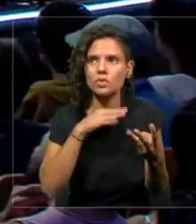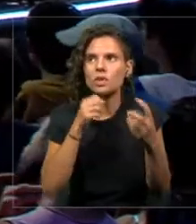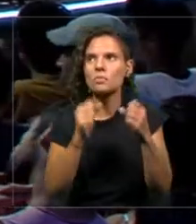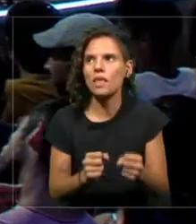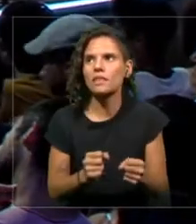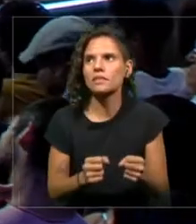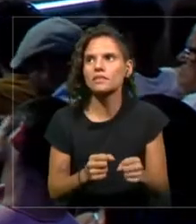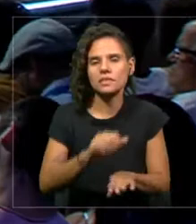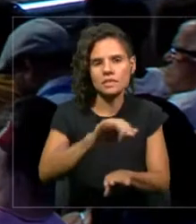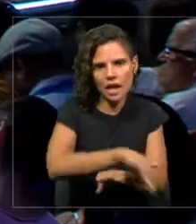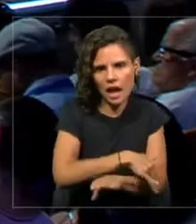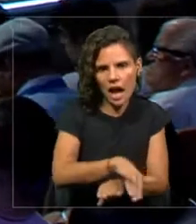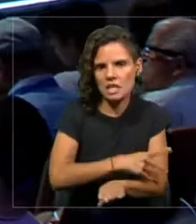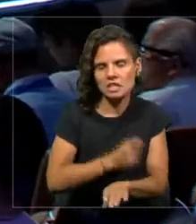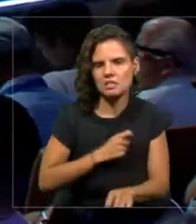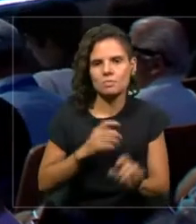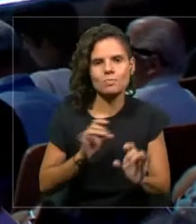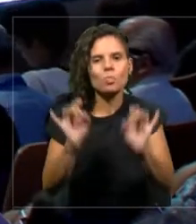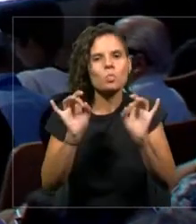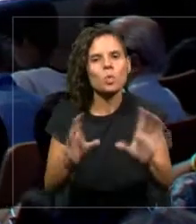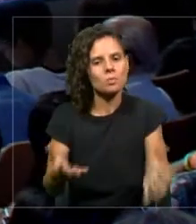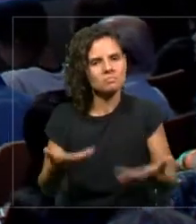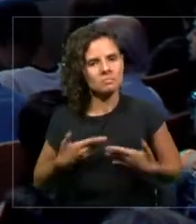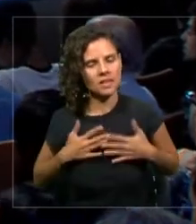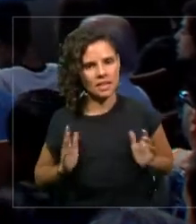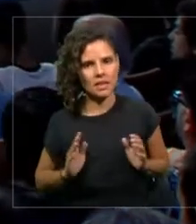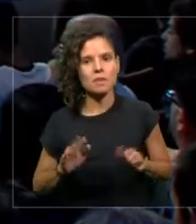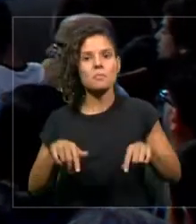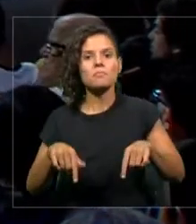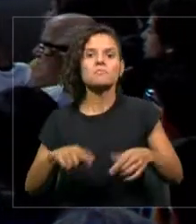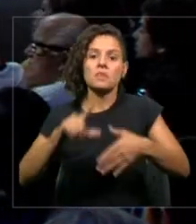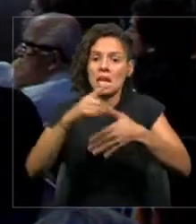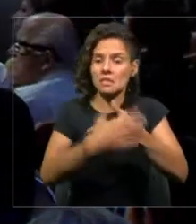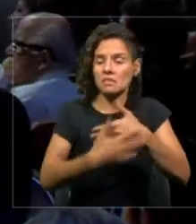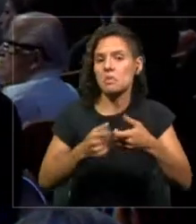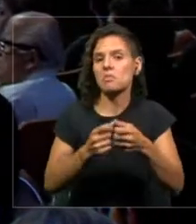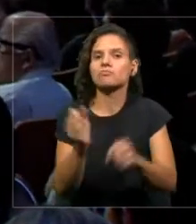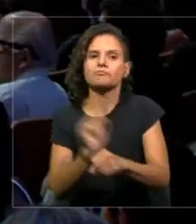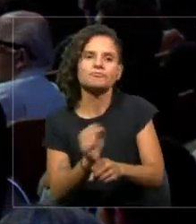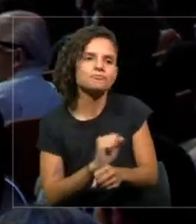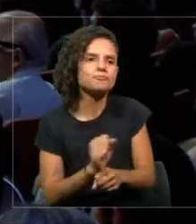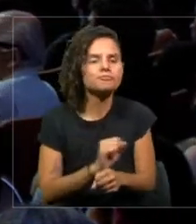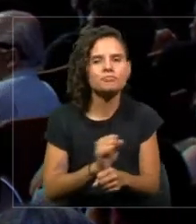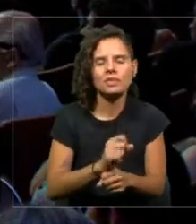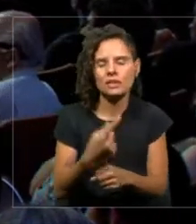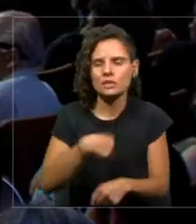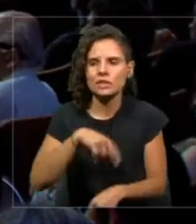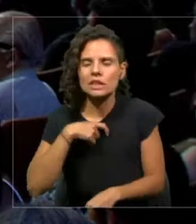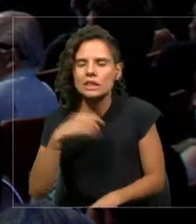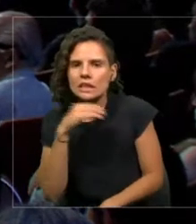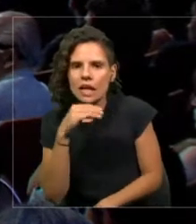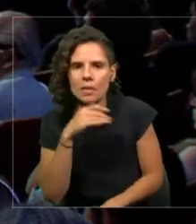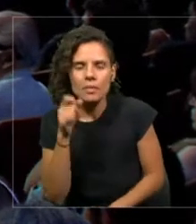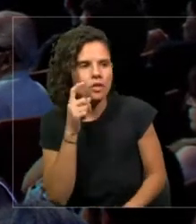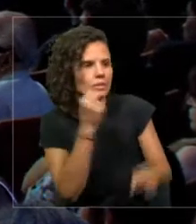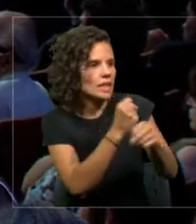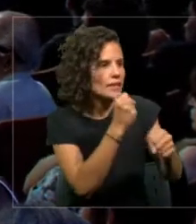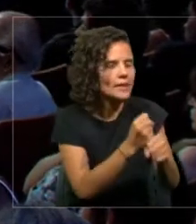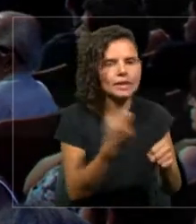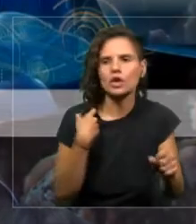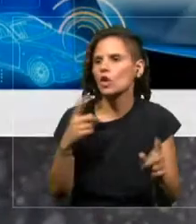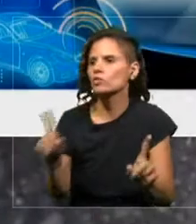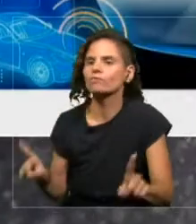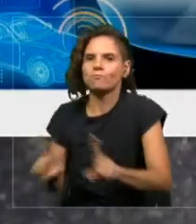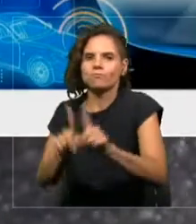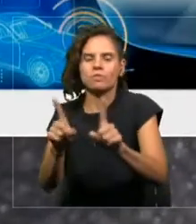Si hoy salimos a la calle en cualquier ciudad de América Latina y tenemos prisa en llegar a una cita, a un trabajo, y es hora pico y nos